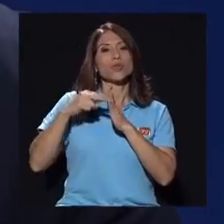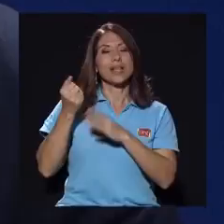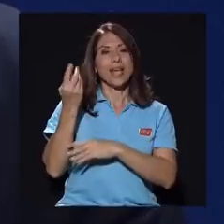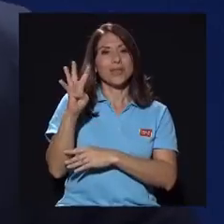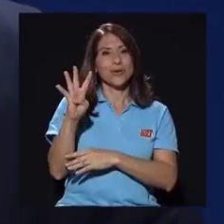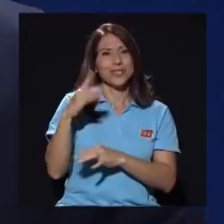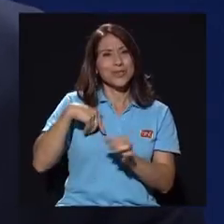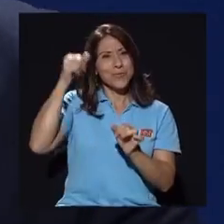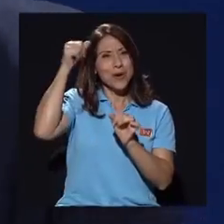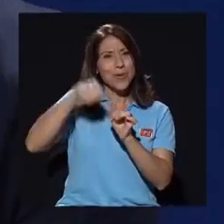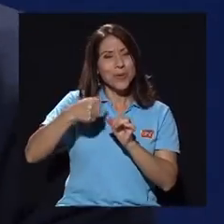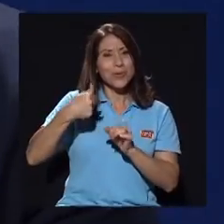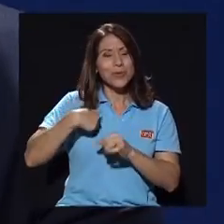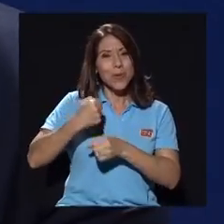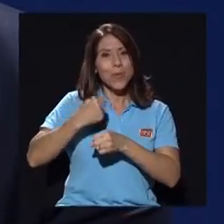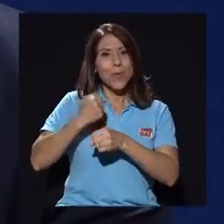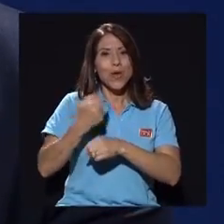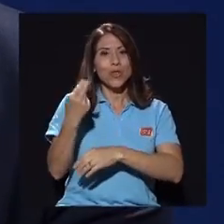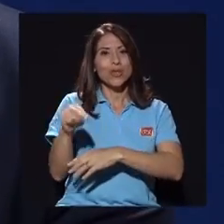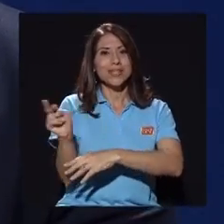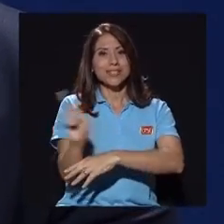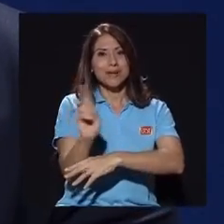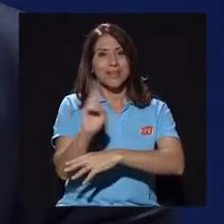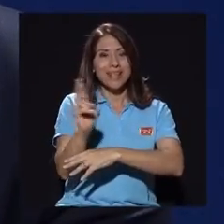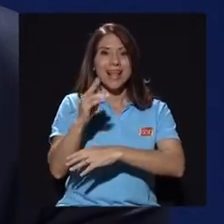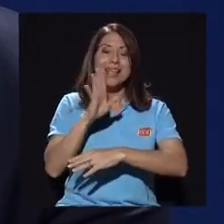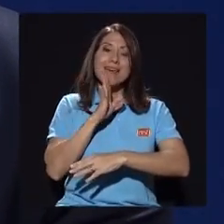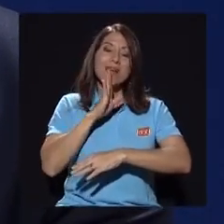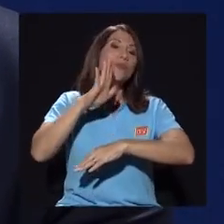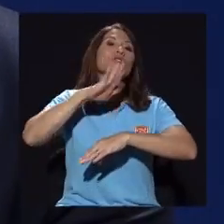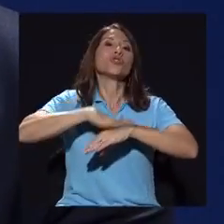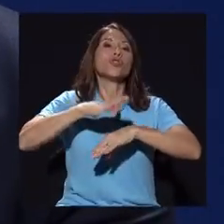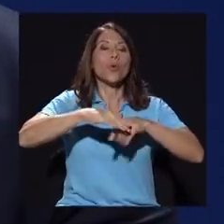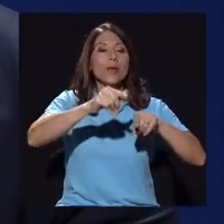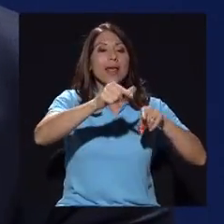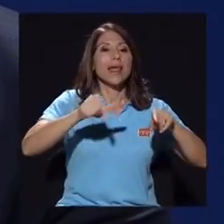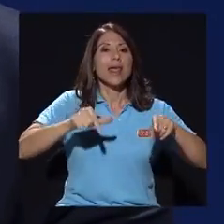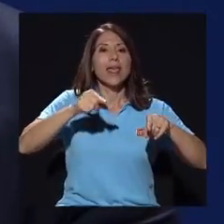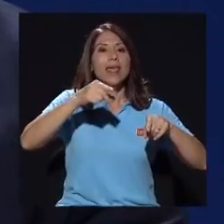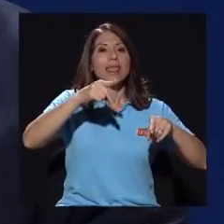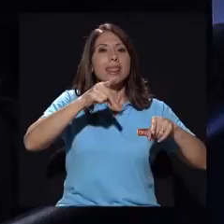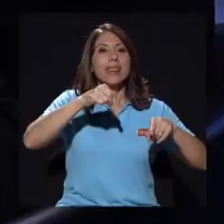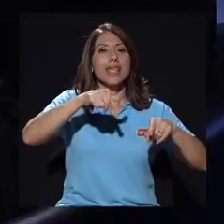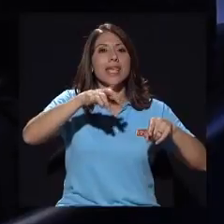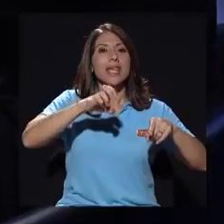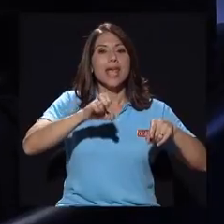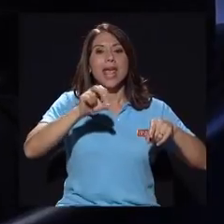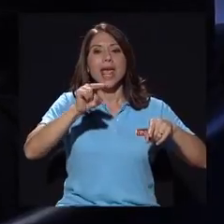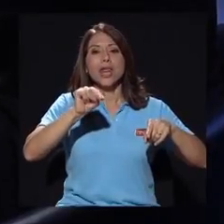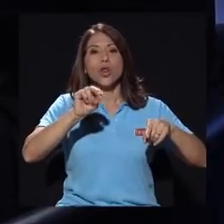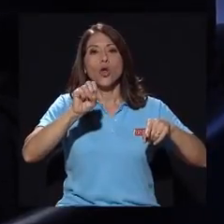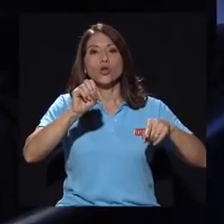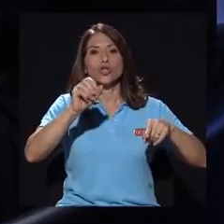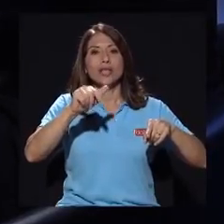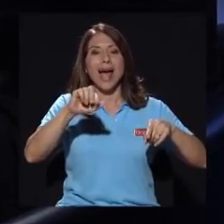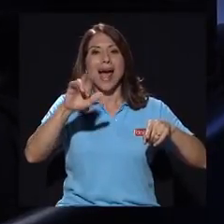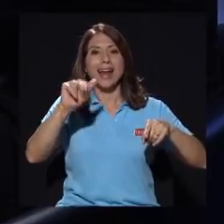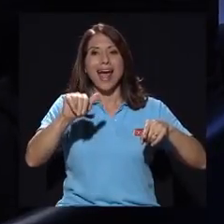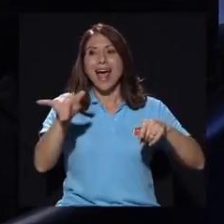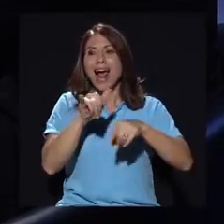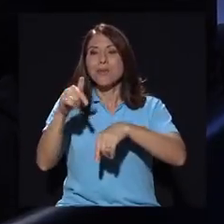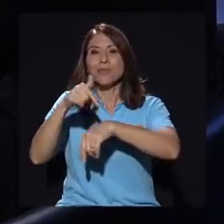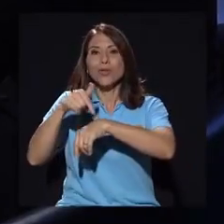cuando me acuerdo que yo estaba en Noticias Repretel y hablamos del tema del dique de Nozar, al mismo tiempo Bulda estaba en Nación en ese momento y recuerdo también